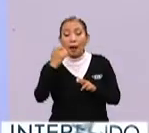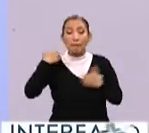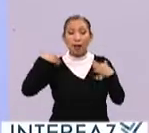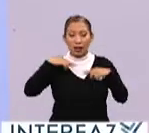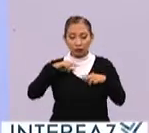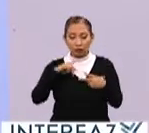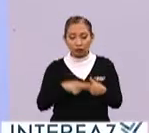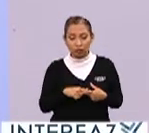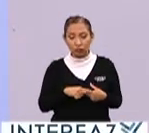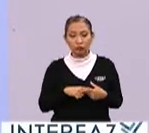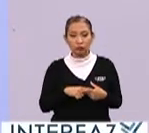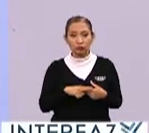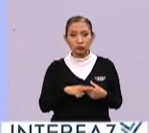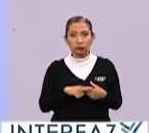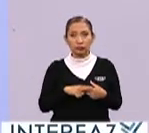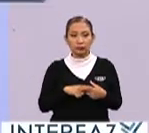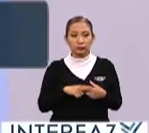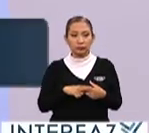profesores